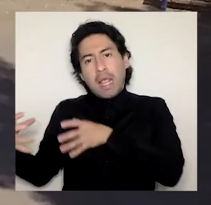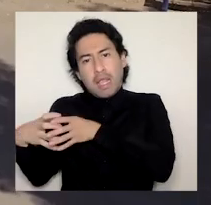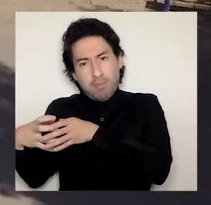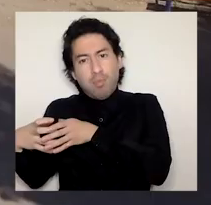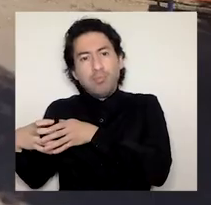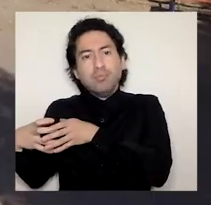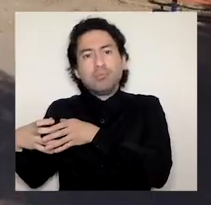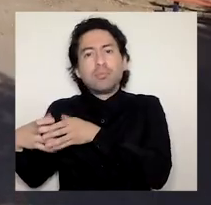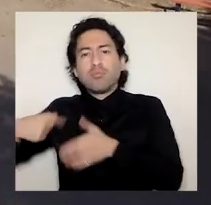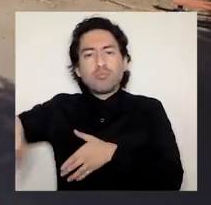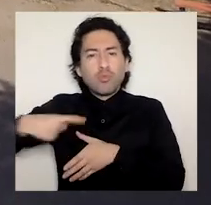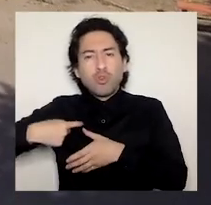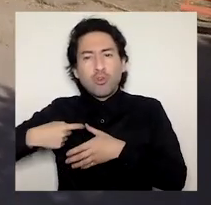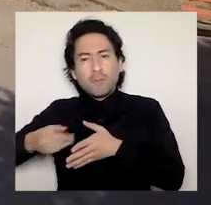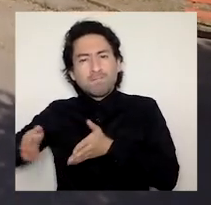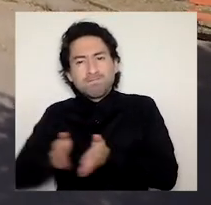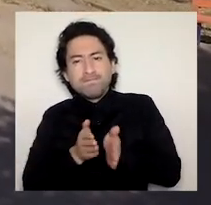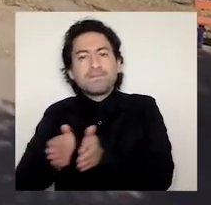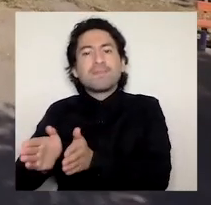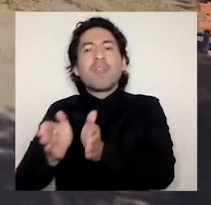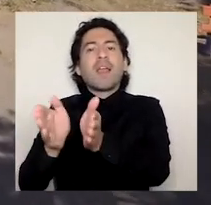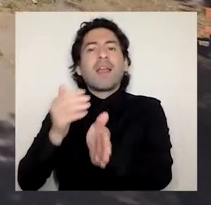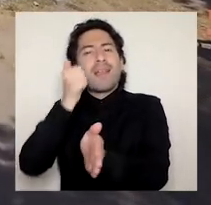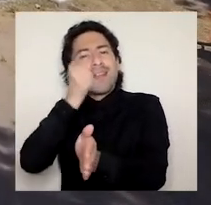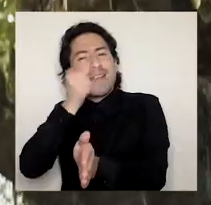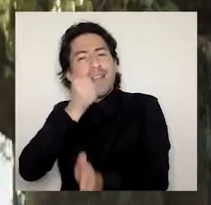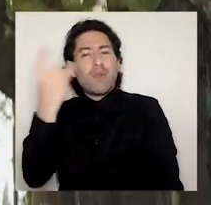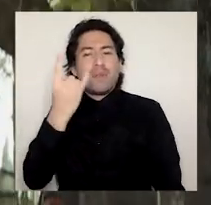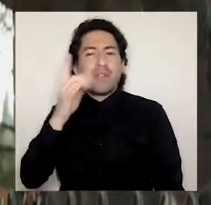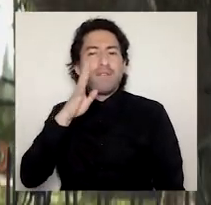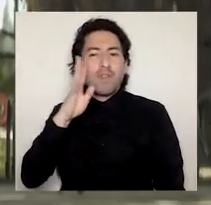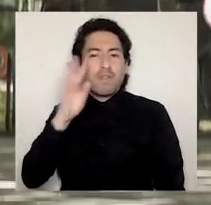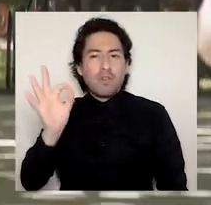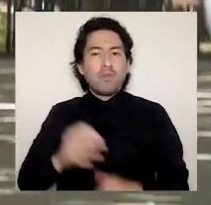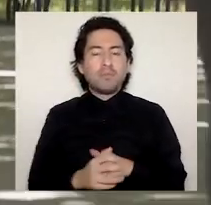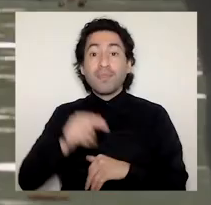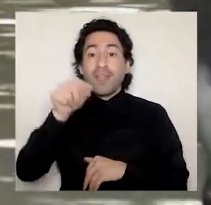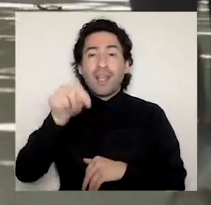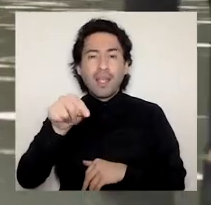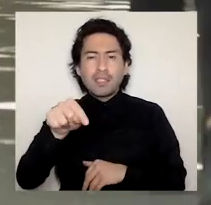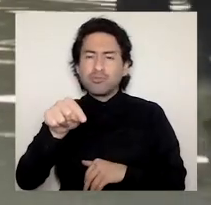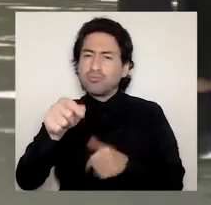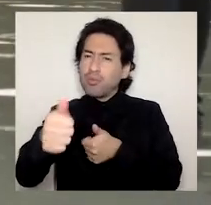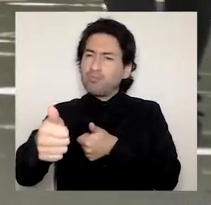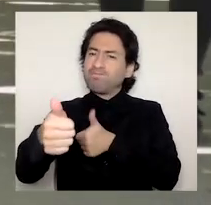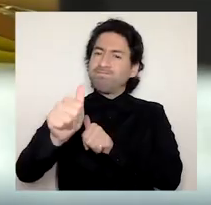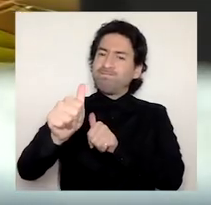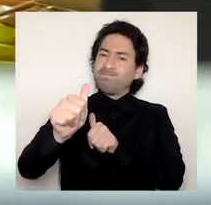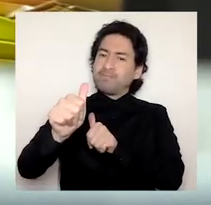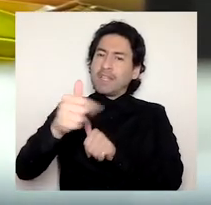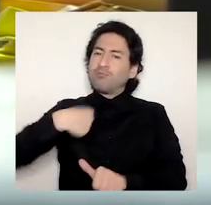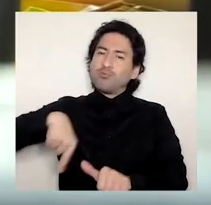Bio. Este es un desafío que nos compromete día a día. Nuestra institución es una